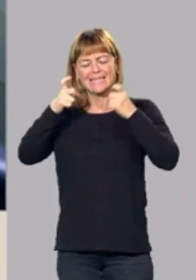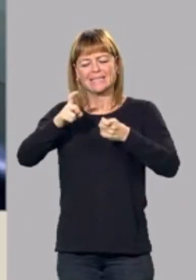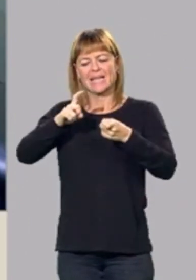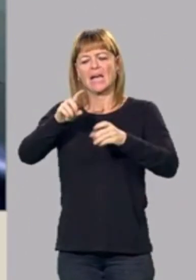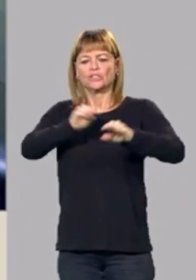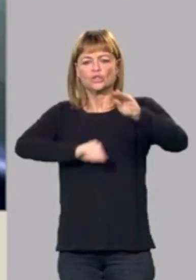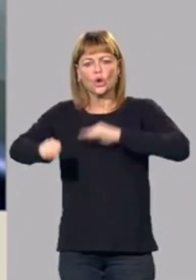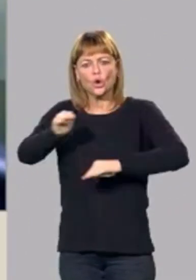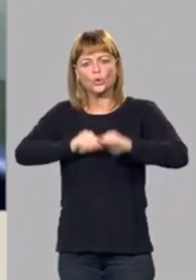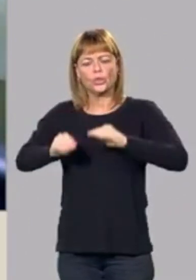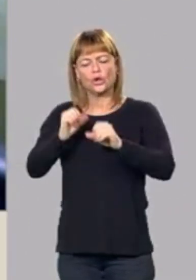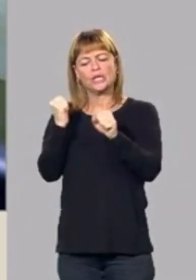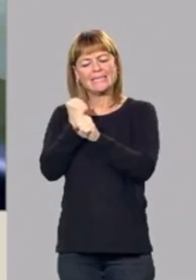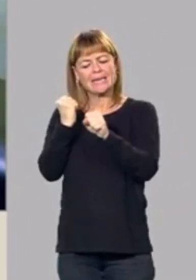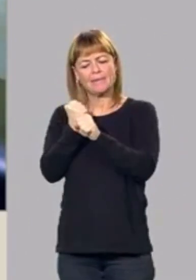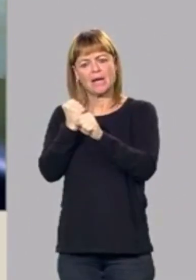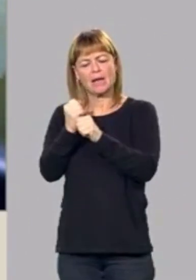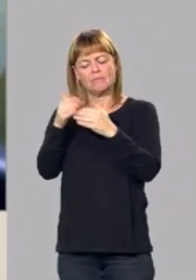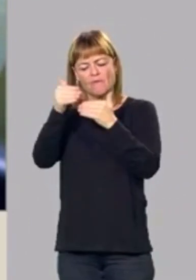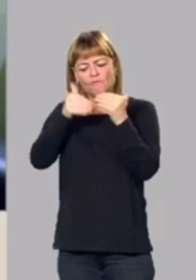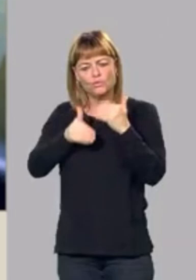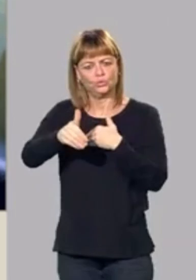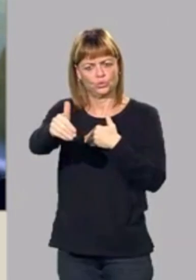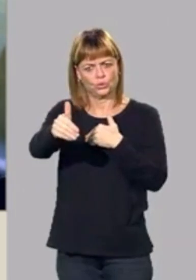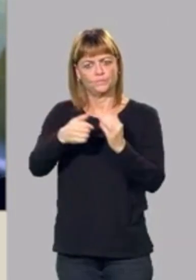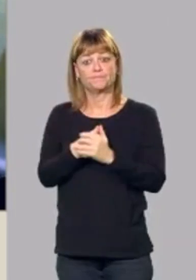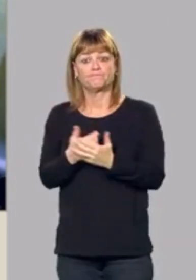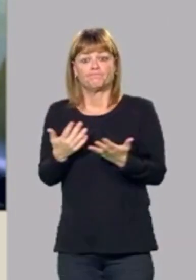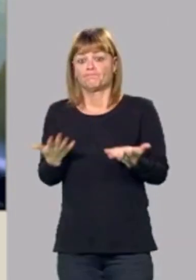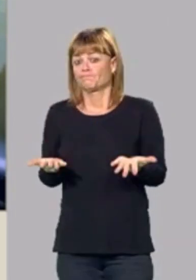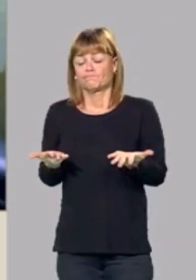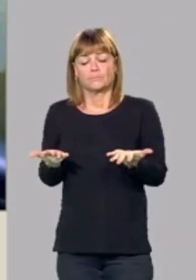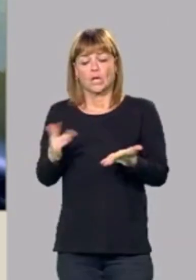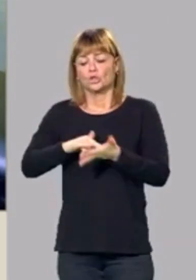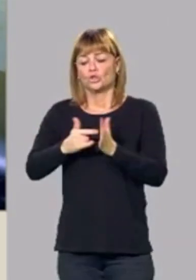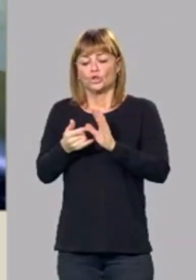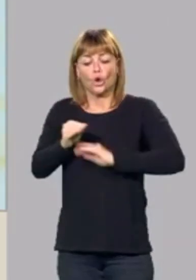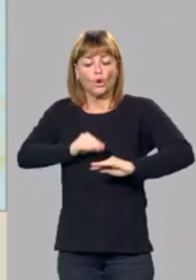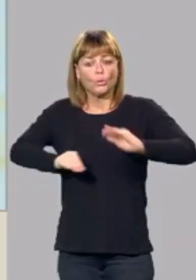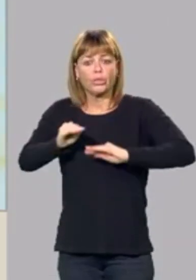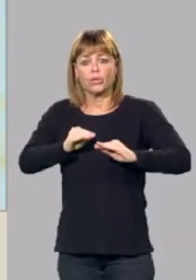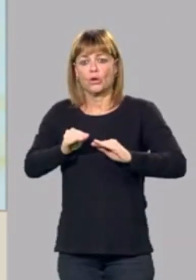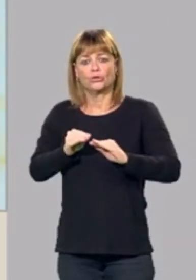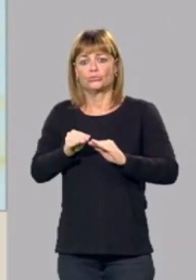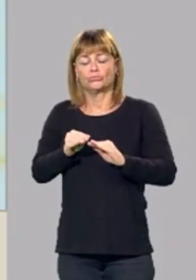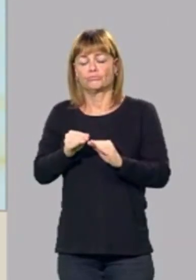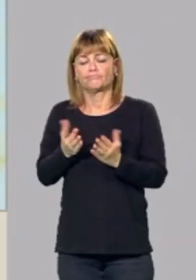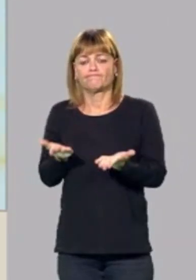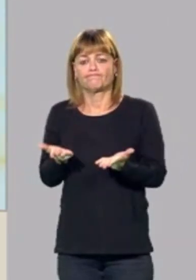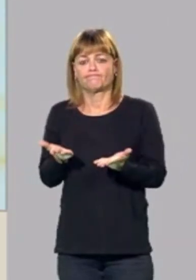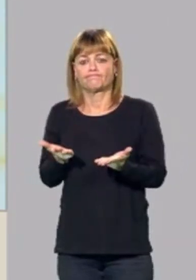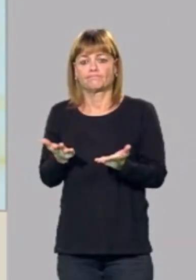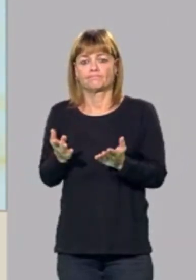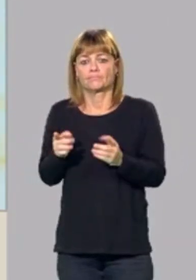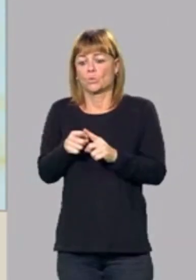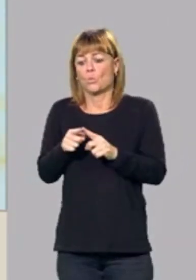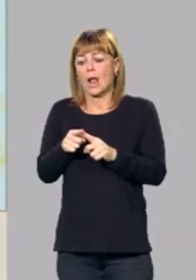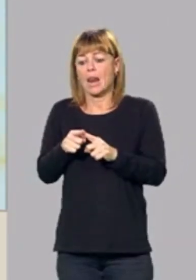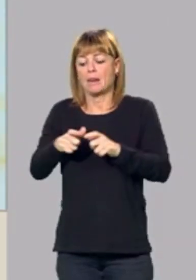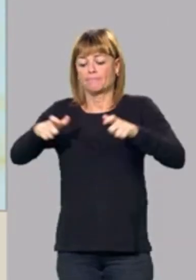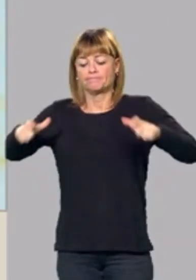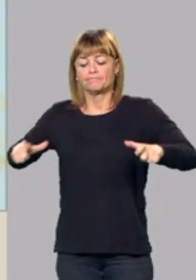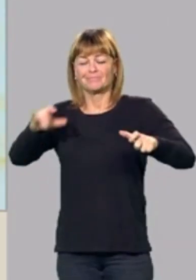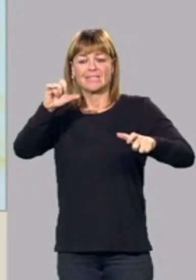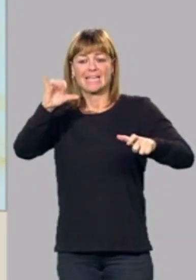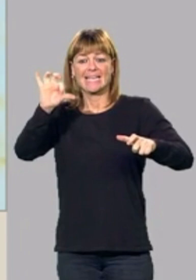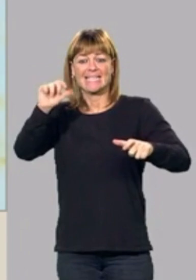soluciones y trabajar de cara al futuro. Desde luego la solución no creemos que pase por regresar Yesa, no entendemos por